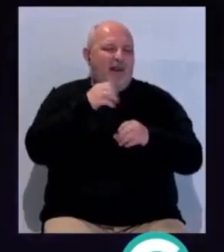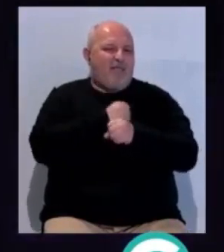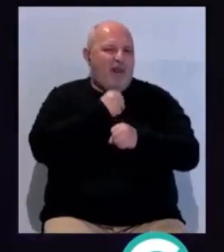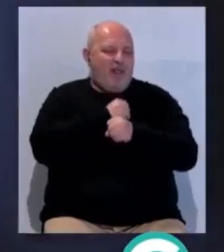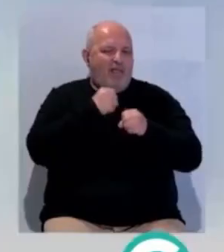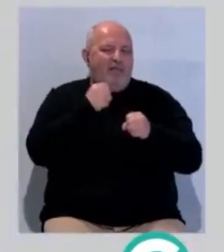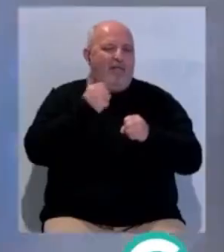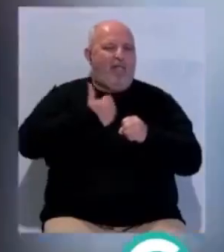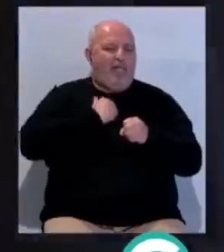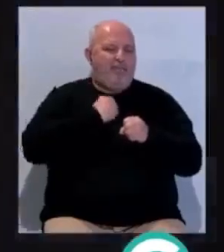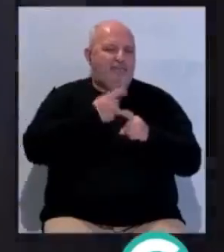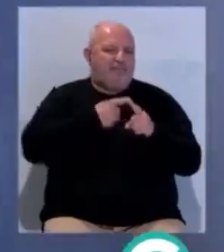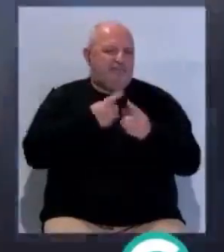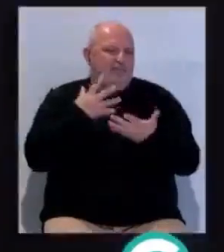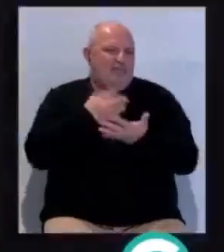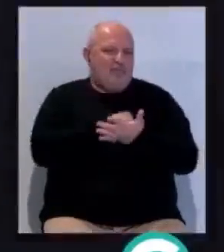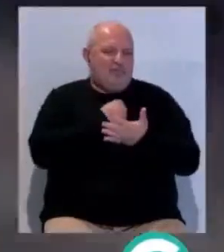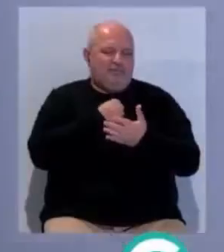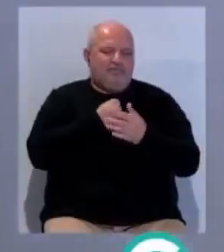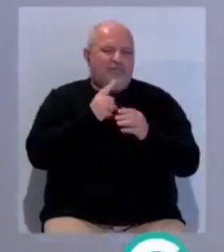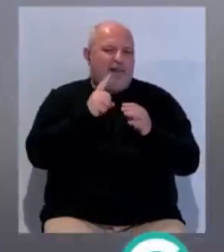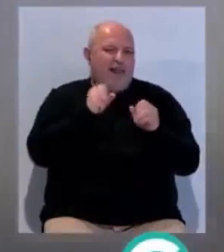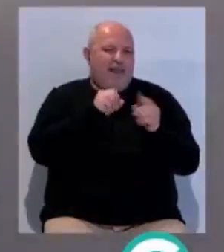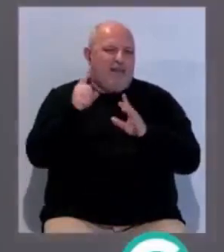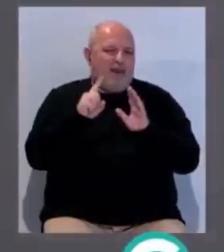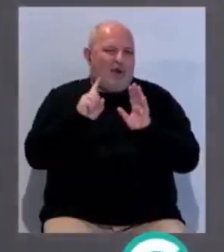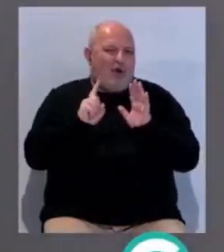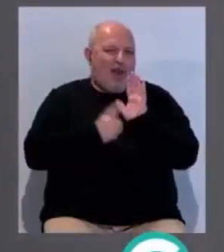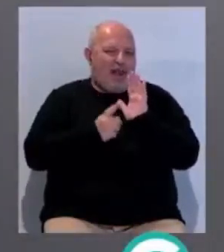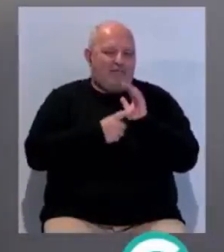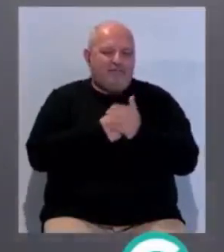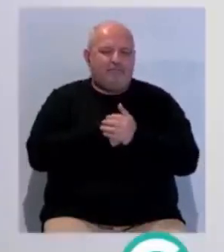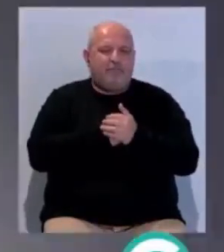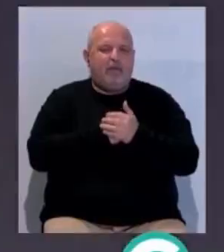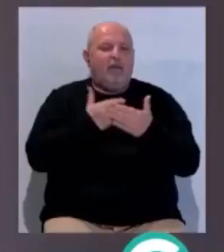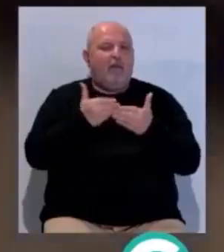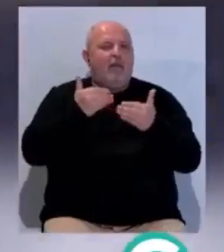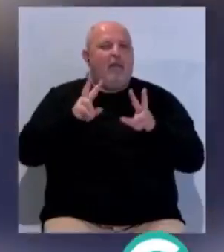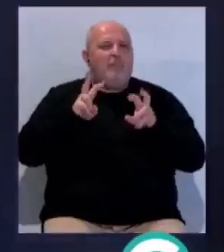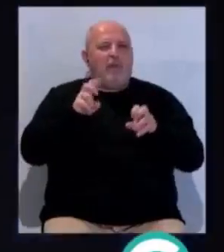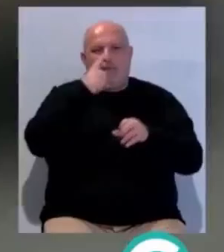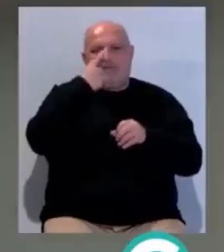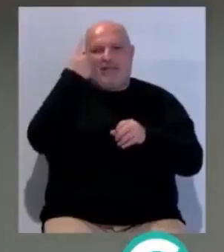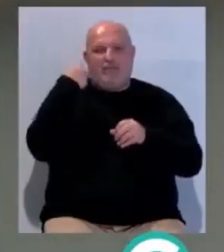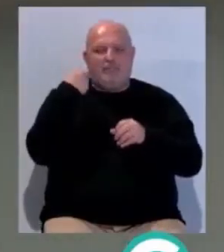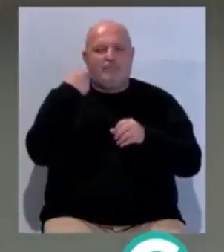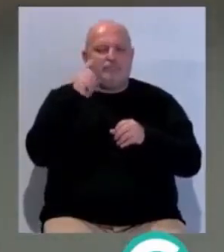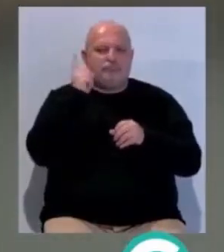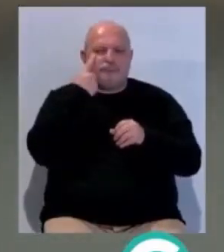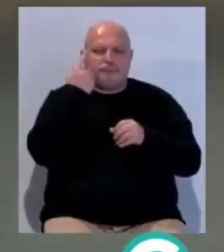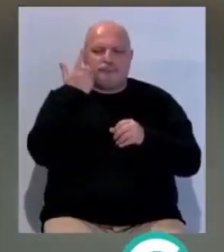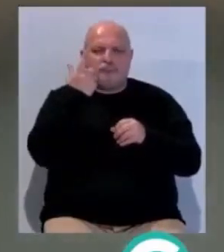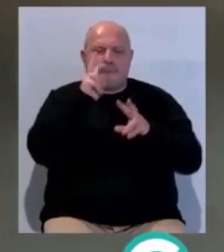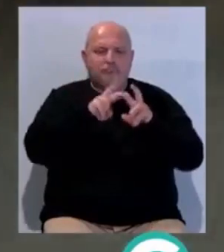laboral y el favorecimiento de la inmigración irregular. Las primeras pesquisas se iniciaron a principios del año pasado tras tener